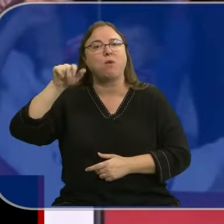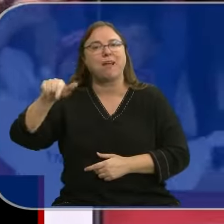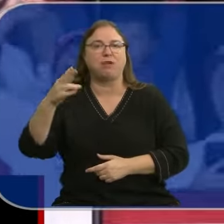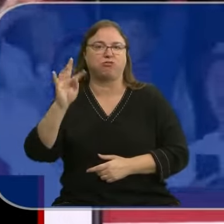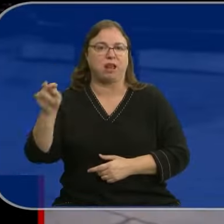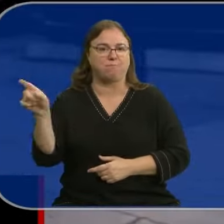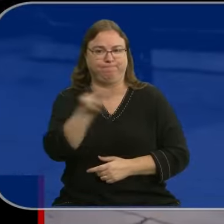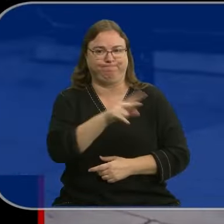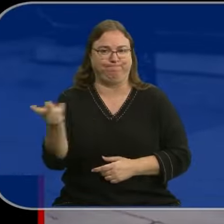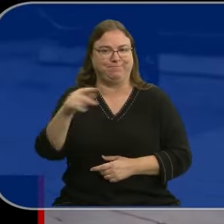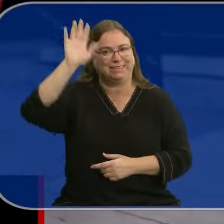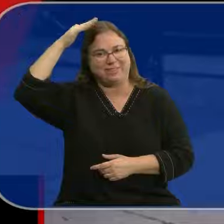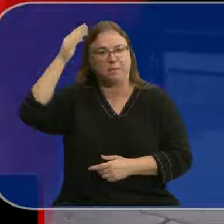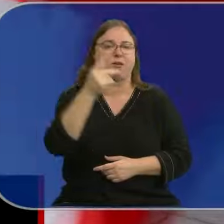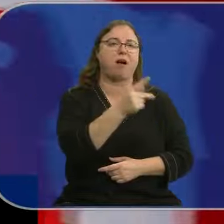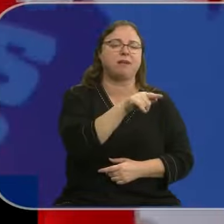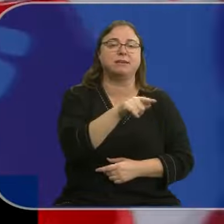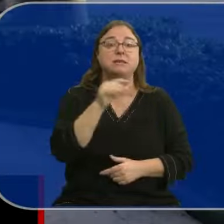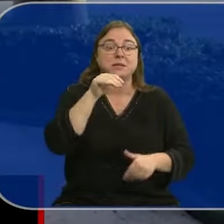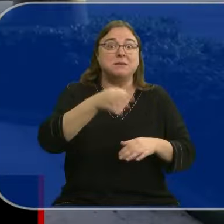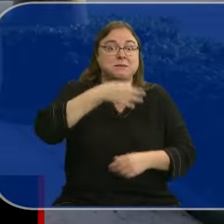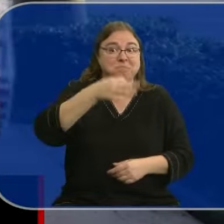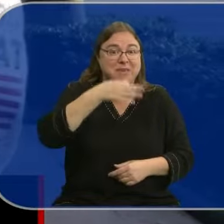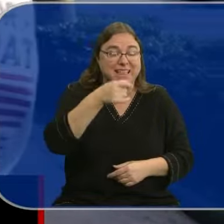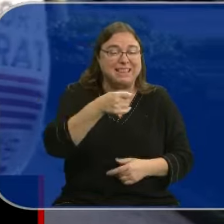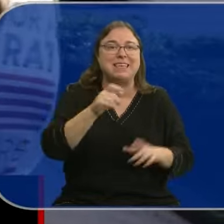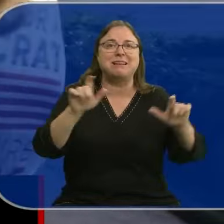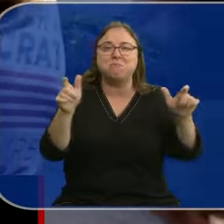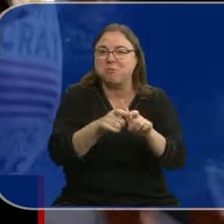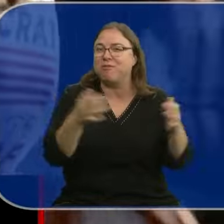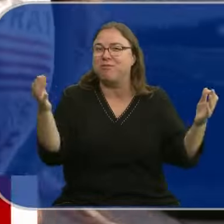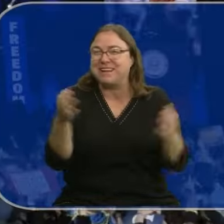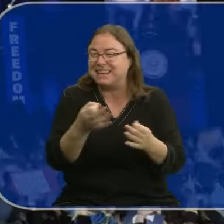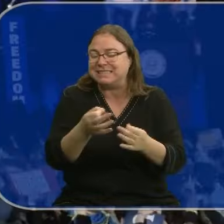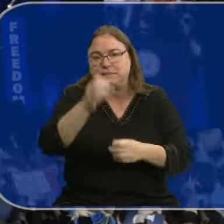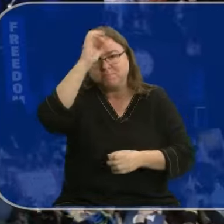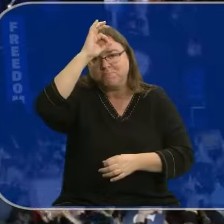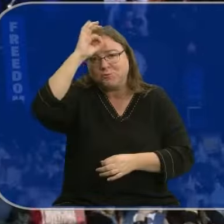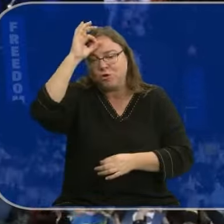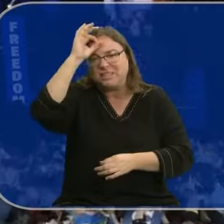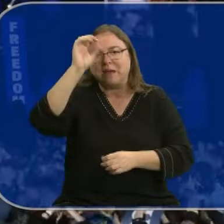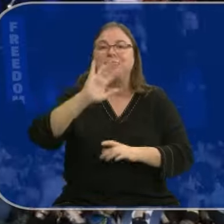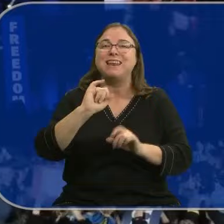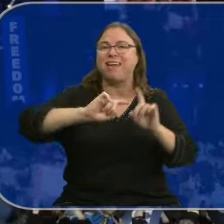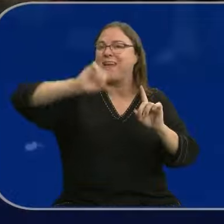Donald Trump. Tras los últimos mítines, nadie sabe lo que va a ocurrir, ni siquiera las encuestas se aventuran a dar un ganado.